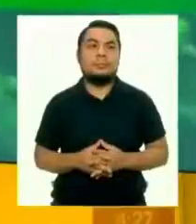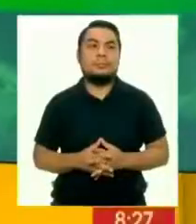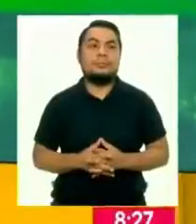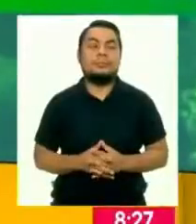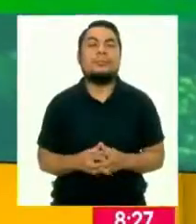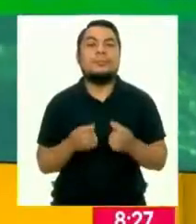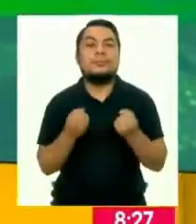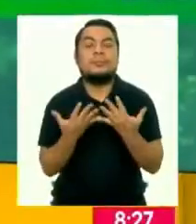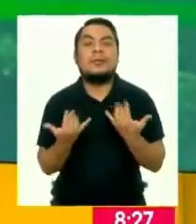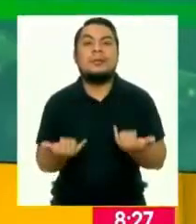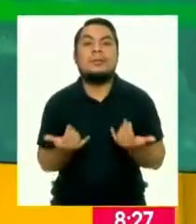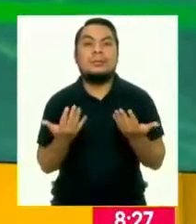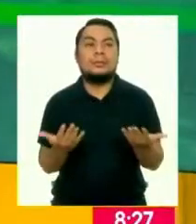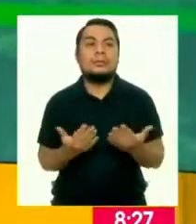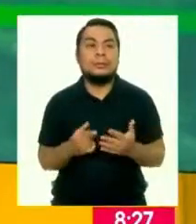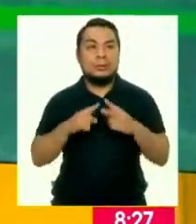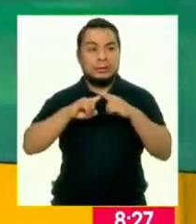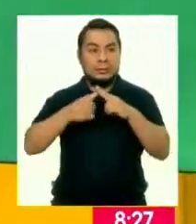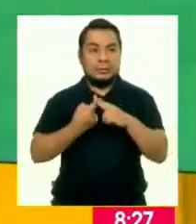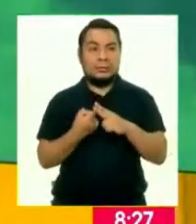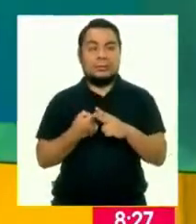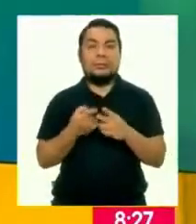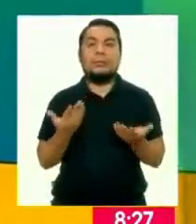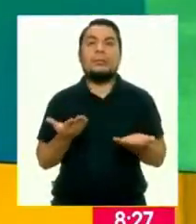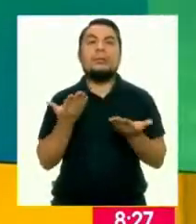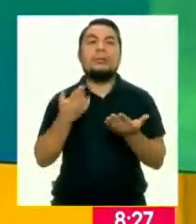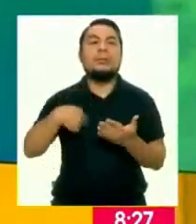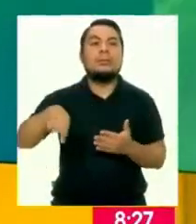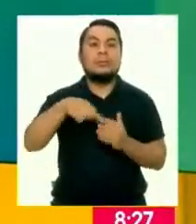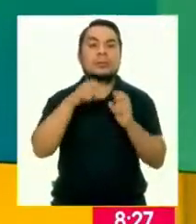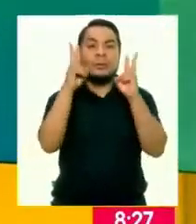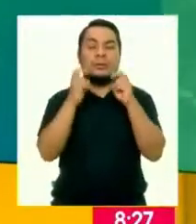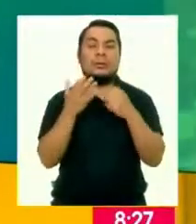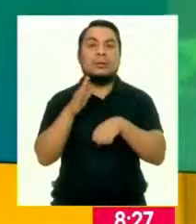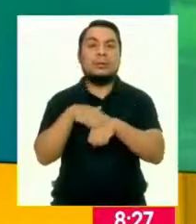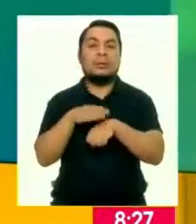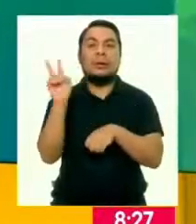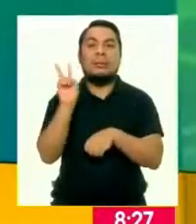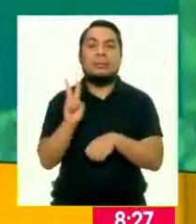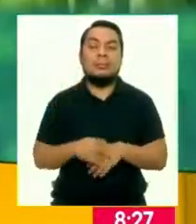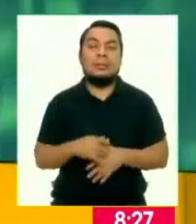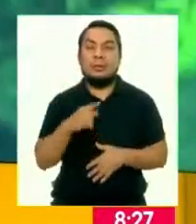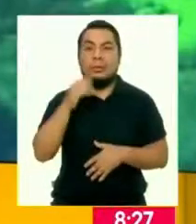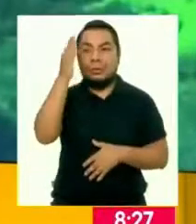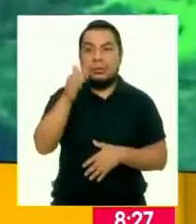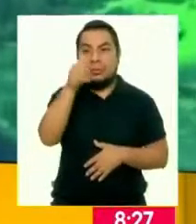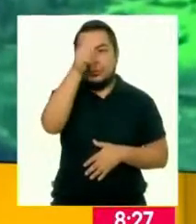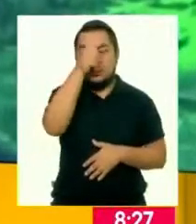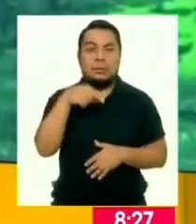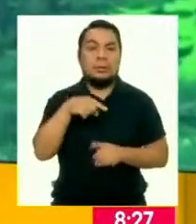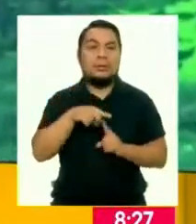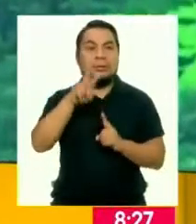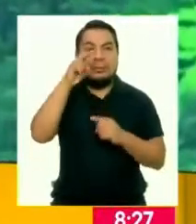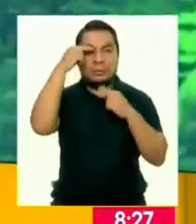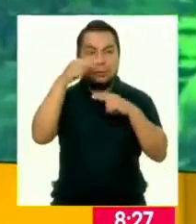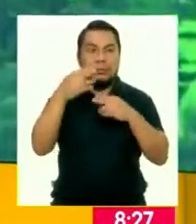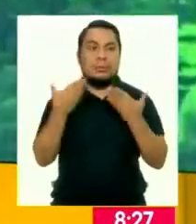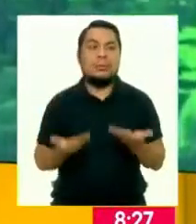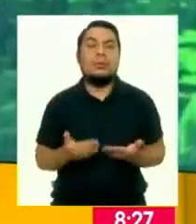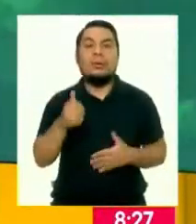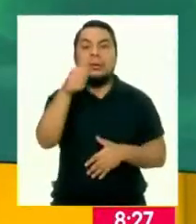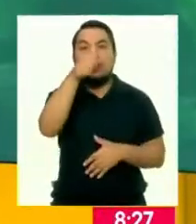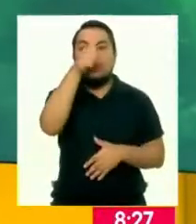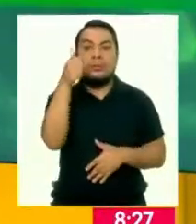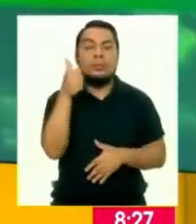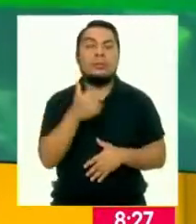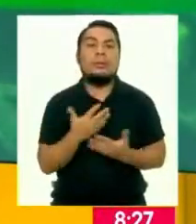Muy bien, vamos a empezar de esta manera nuestro segmento Alerta Verde como todos los domingos aquí en TV Perú Noticias Edición Dominical.